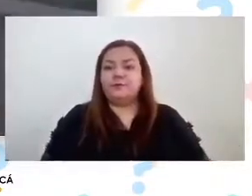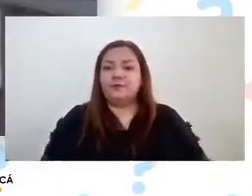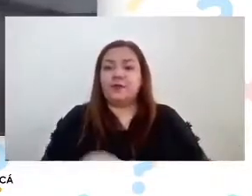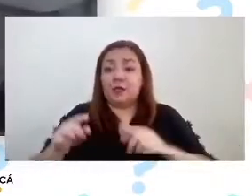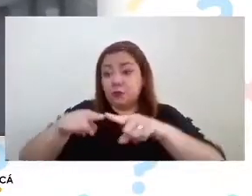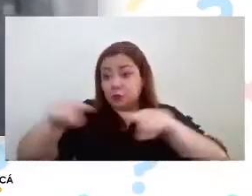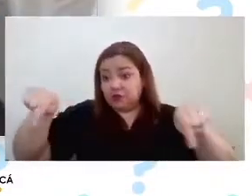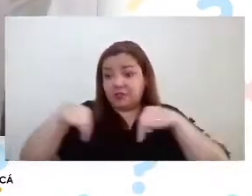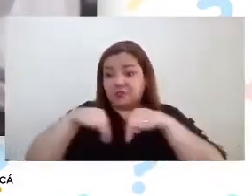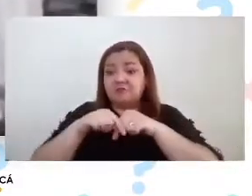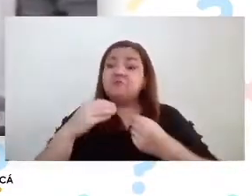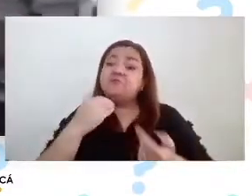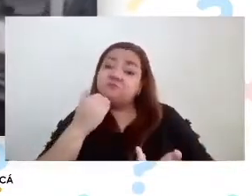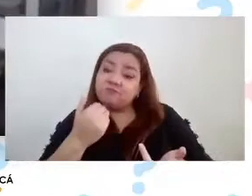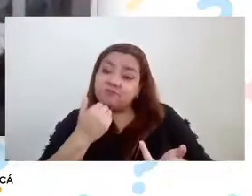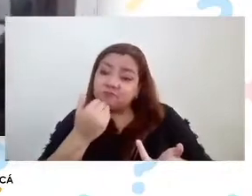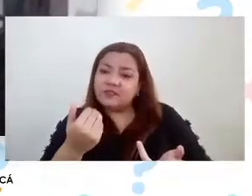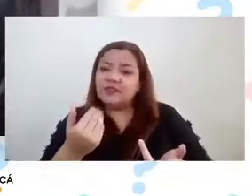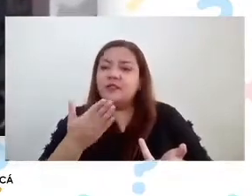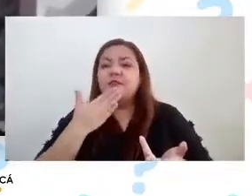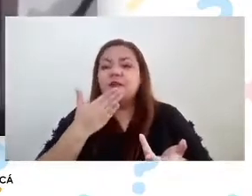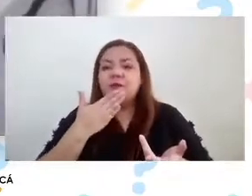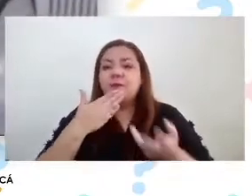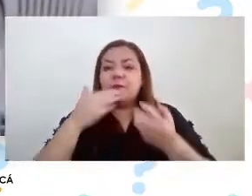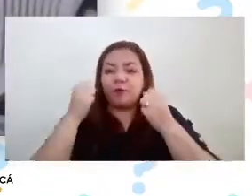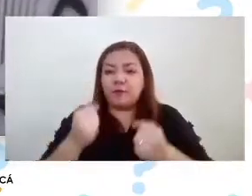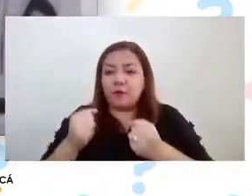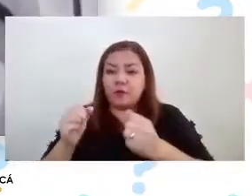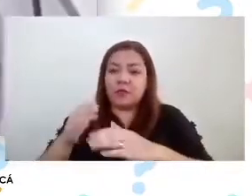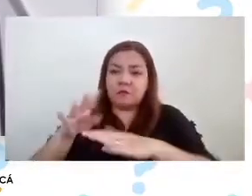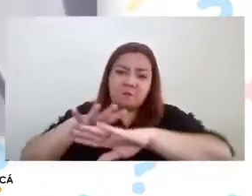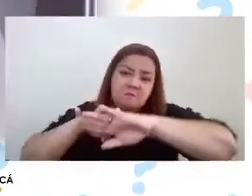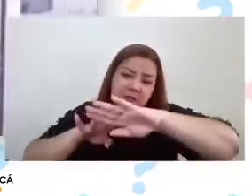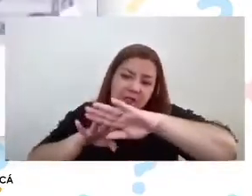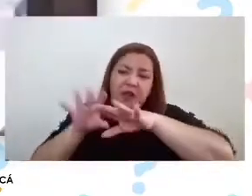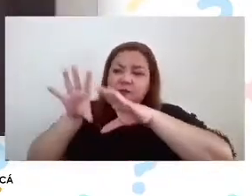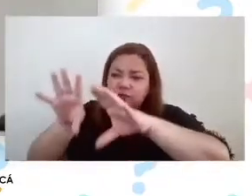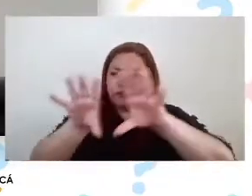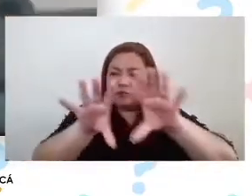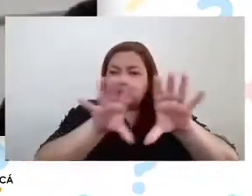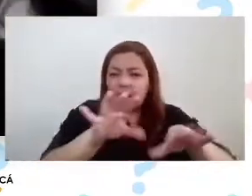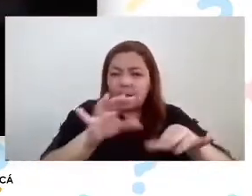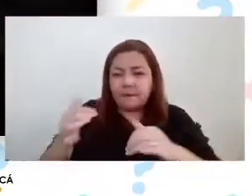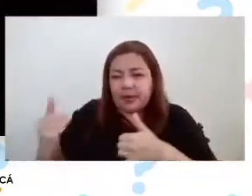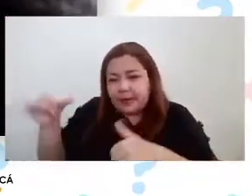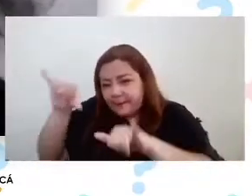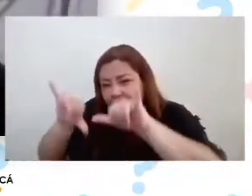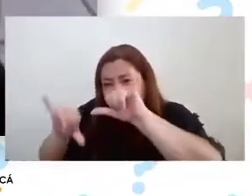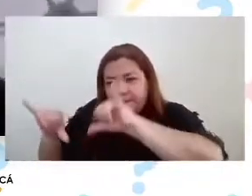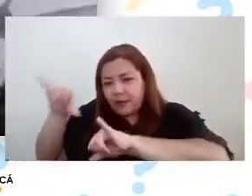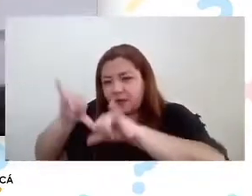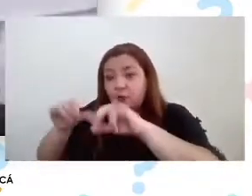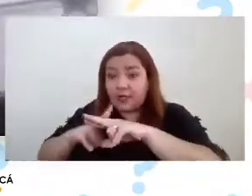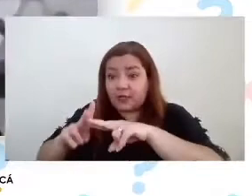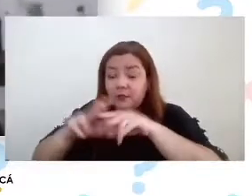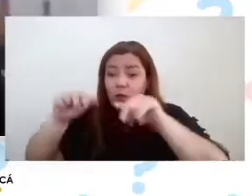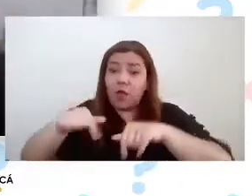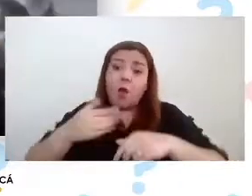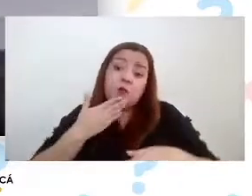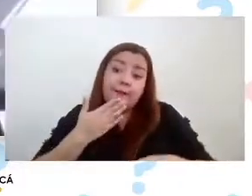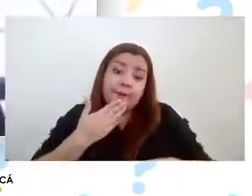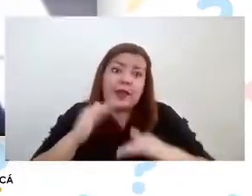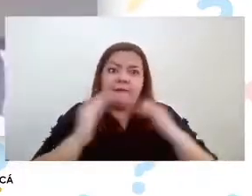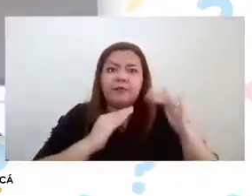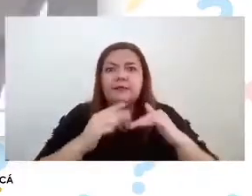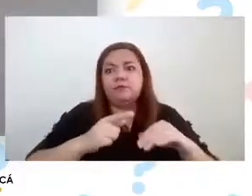bien simple, donde también podemos poner materiales para los experimentos que realizamos acá, o reparaciones, dado que